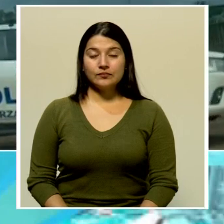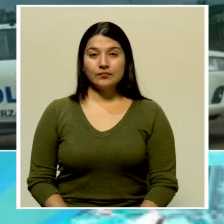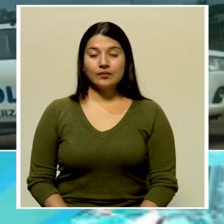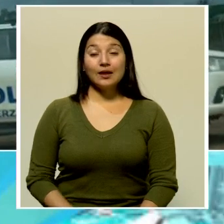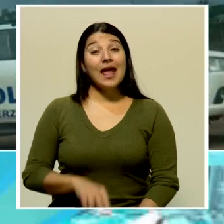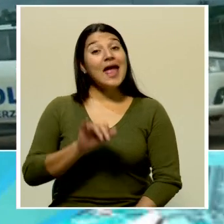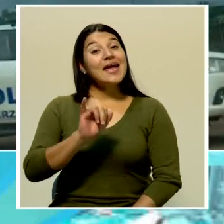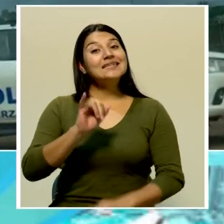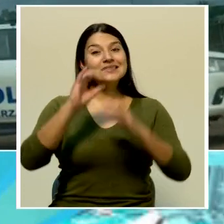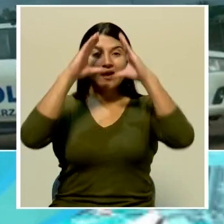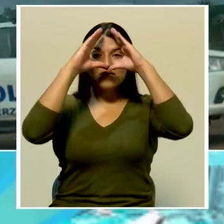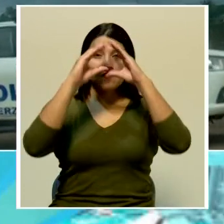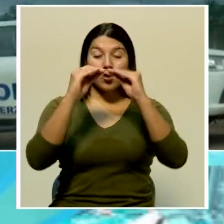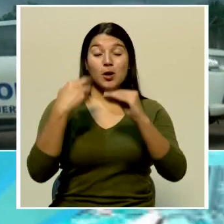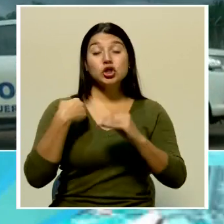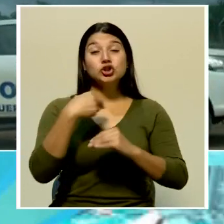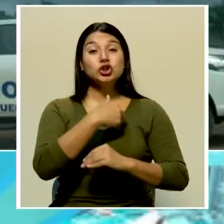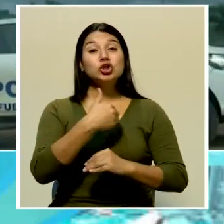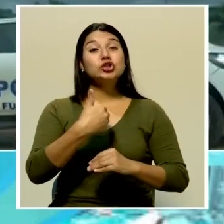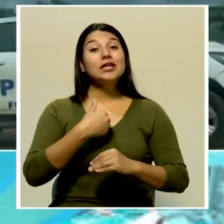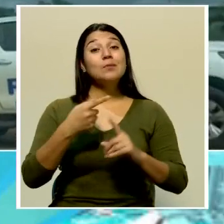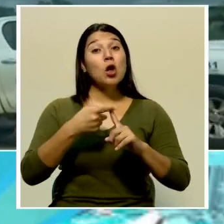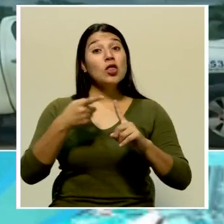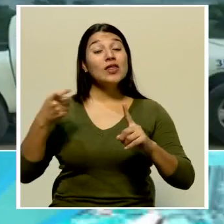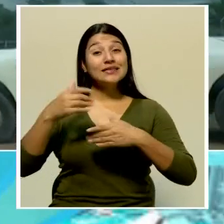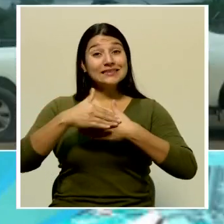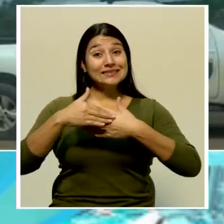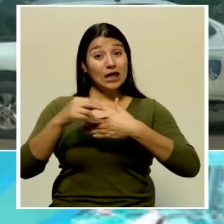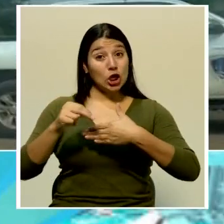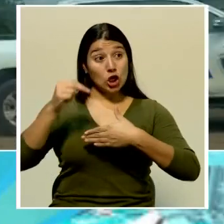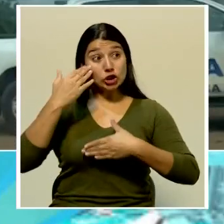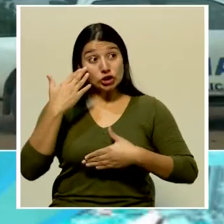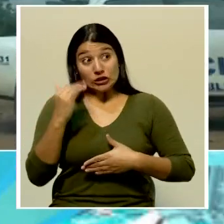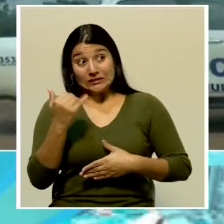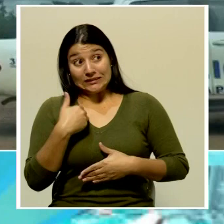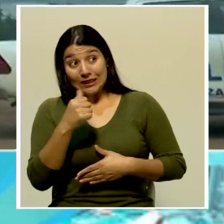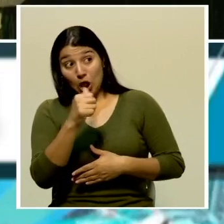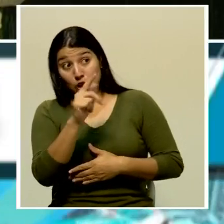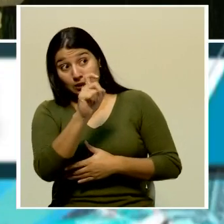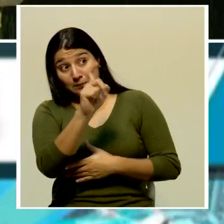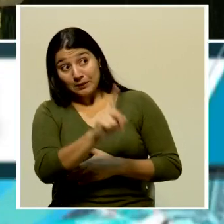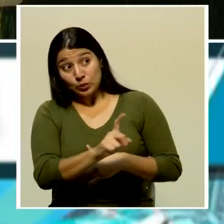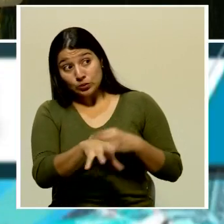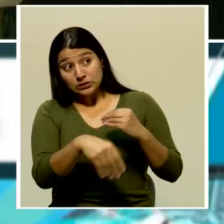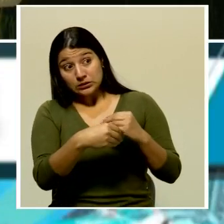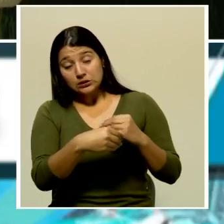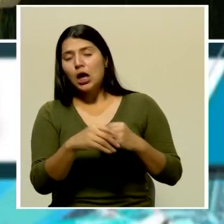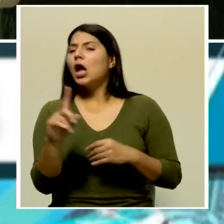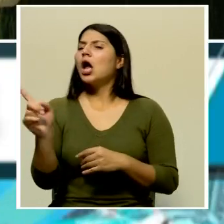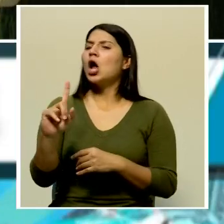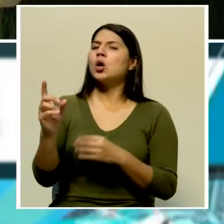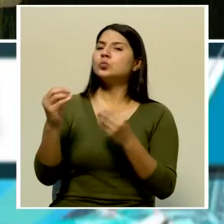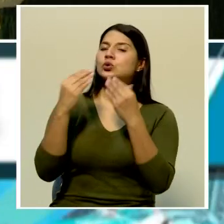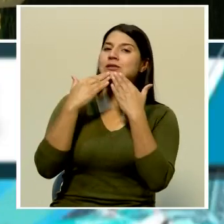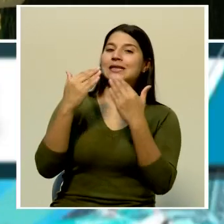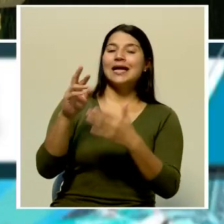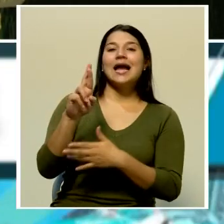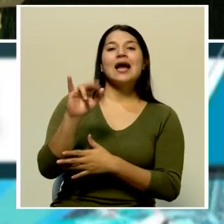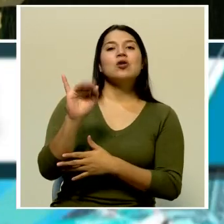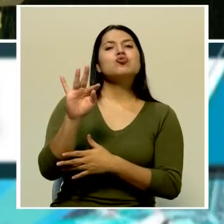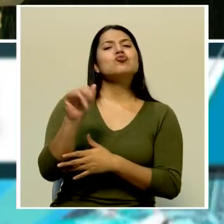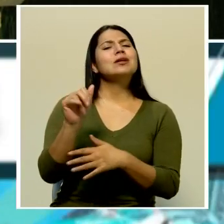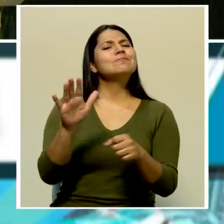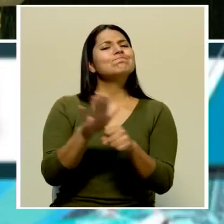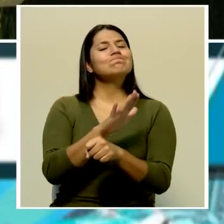Esta es la información que tenemos desde la zona norte. No sé, don Ernesto, si tiene alguna otra consulta adicional. No, muchas gracias Rita, muy